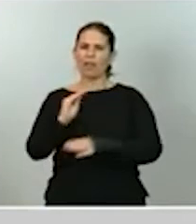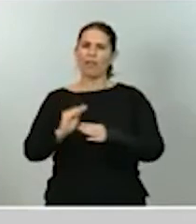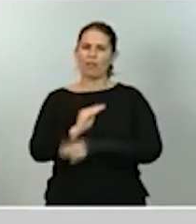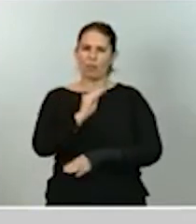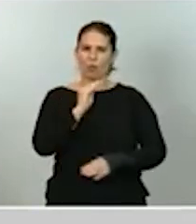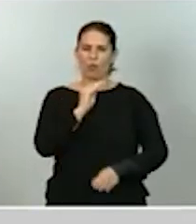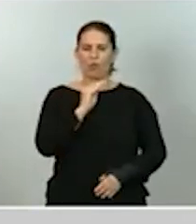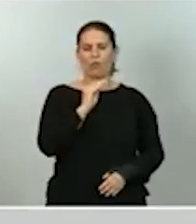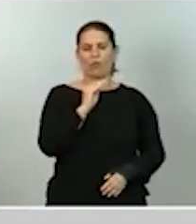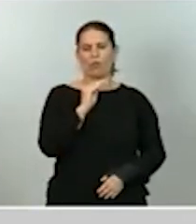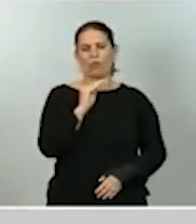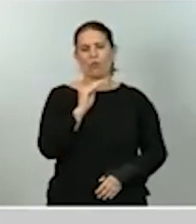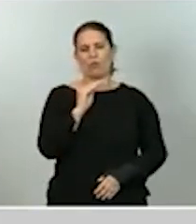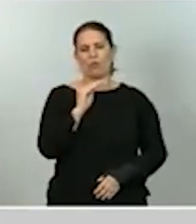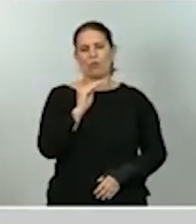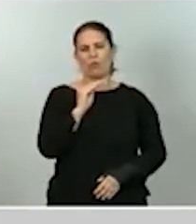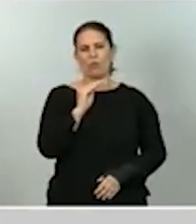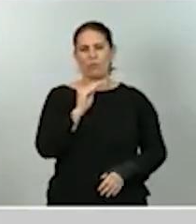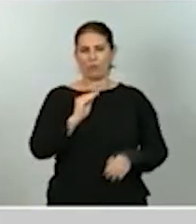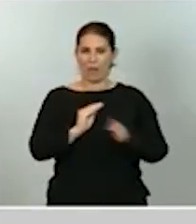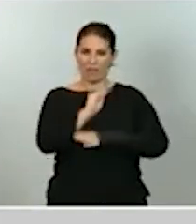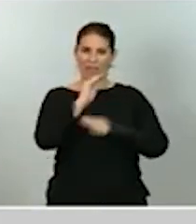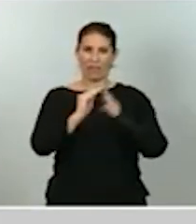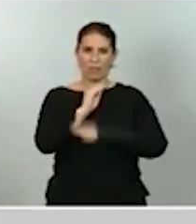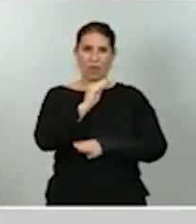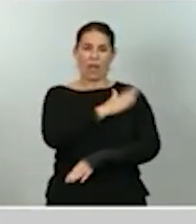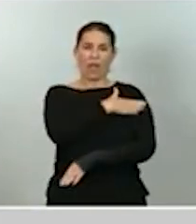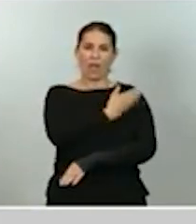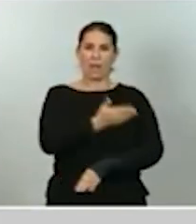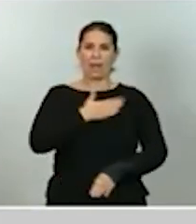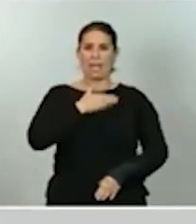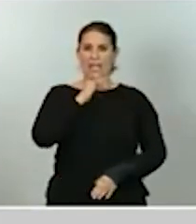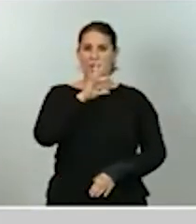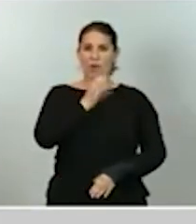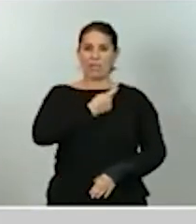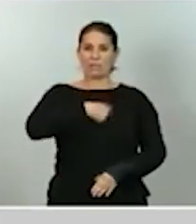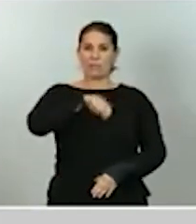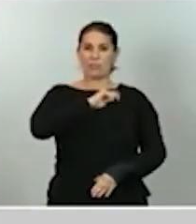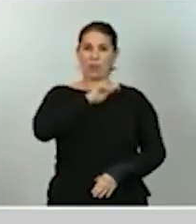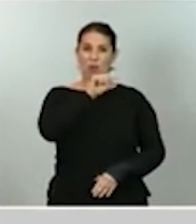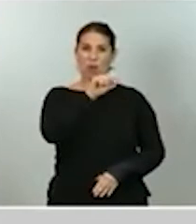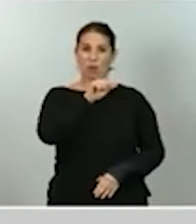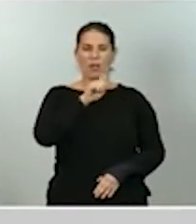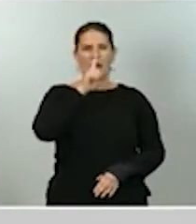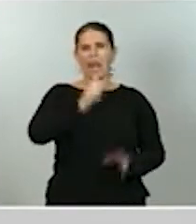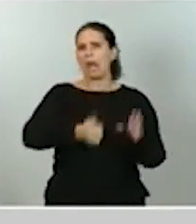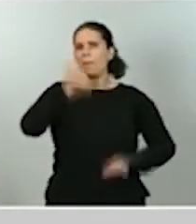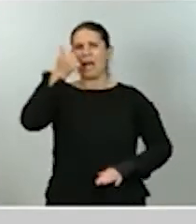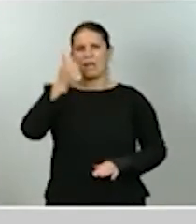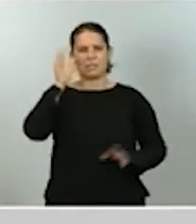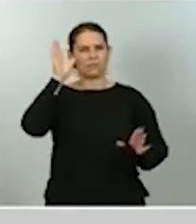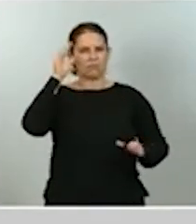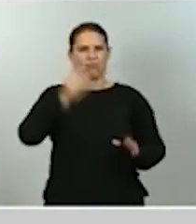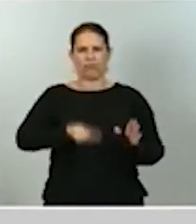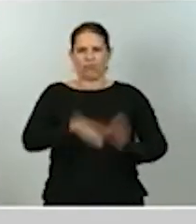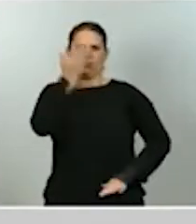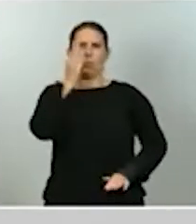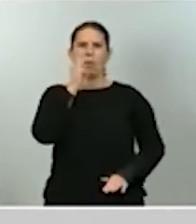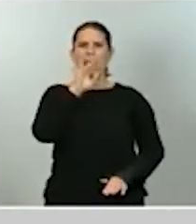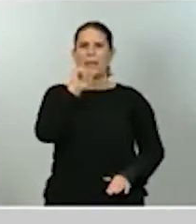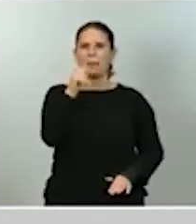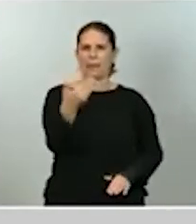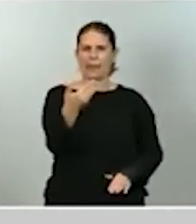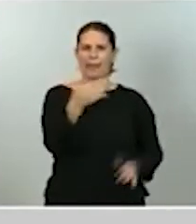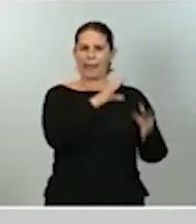movilizada por las líneas de avales españolas es la más elevada, tanto en términos de PIB como en nivel de